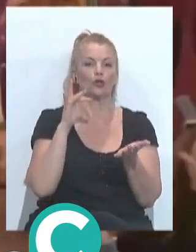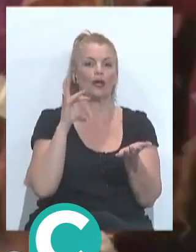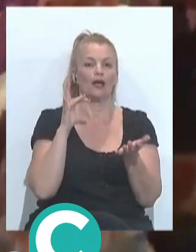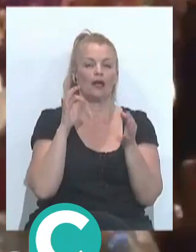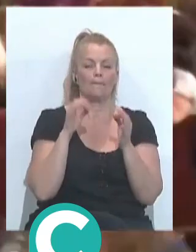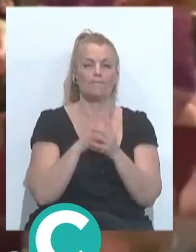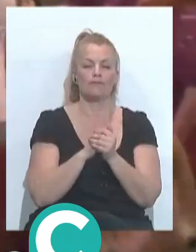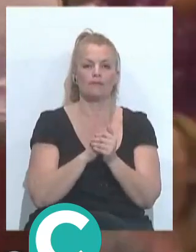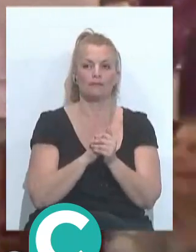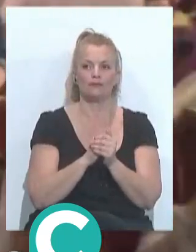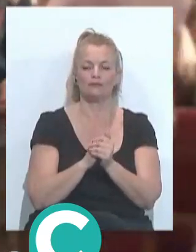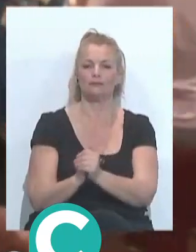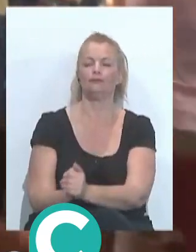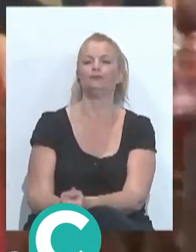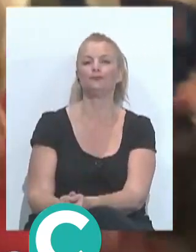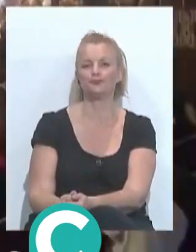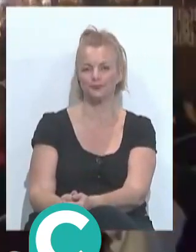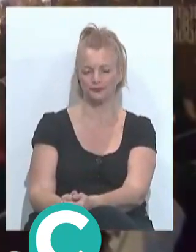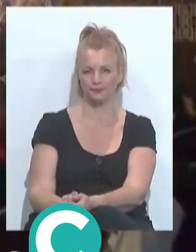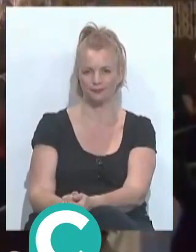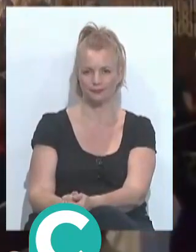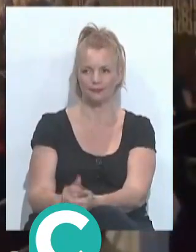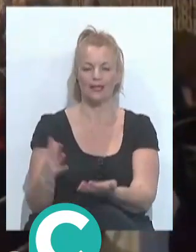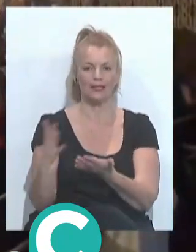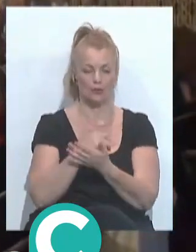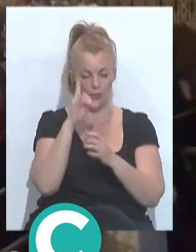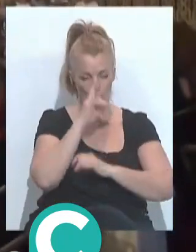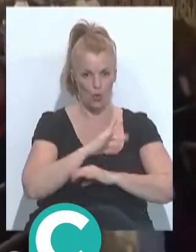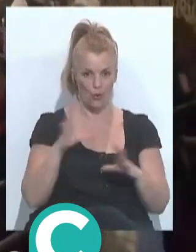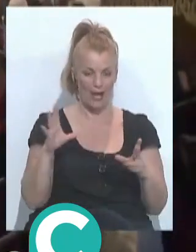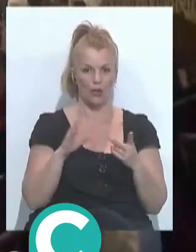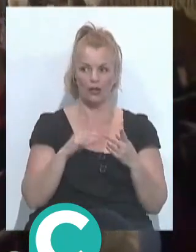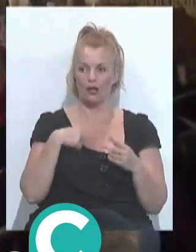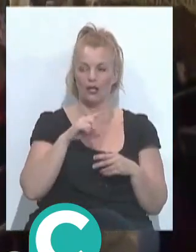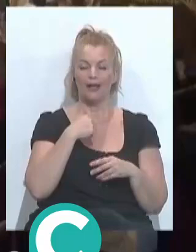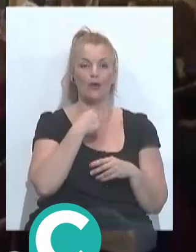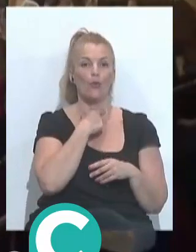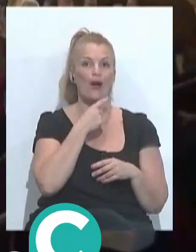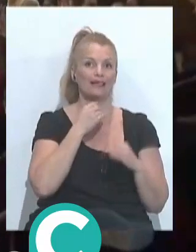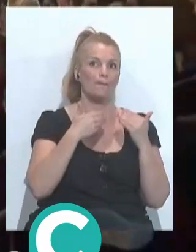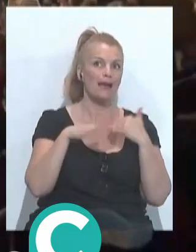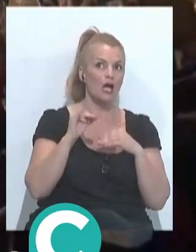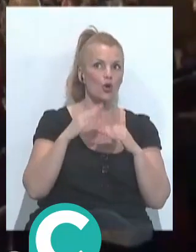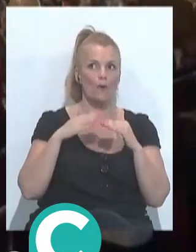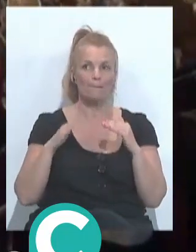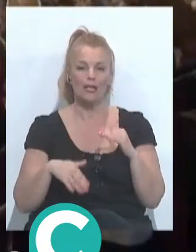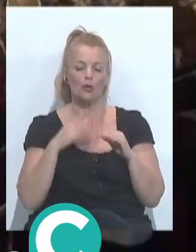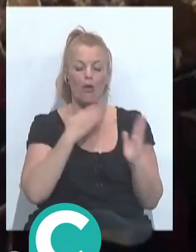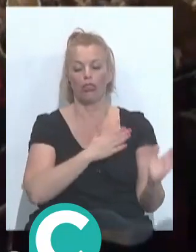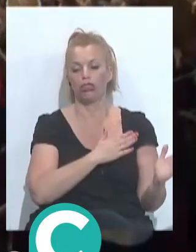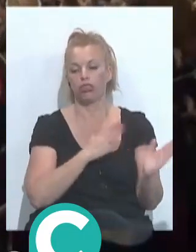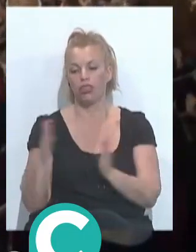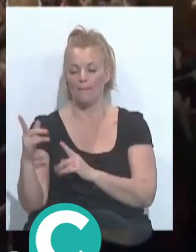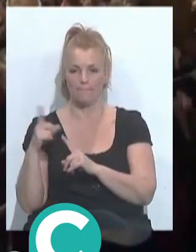ha sido un desquite más que un desquite total todos tenemos muy claro que más allá de que nos gustara más o menos que se retrasara el